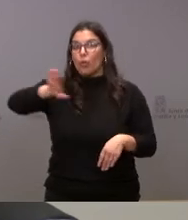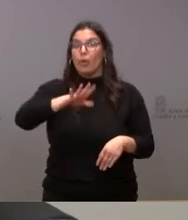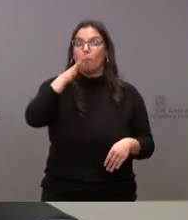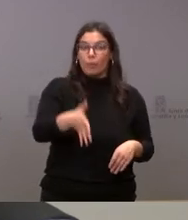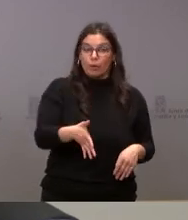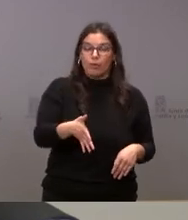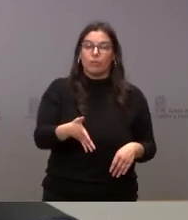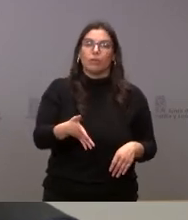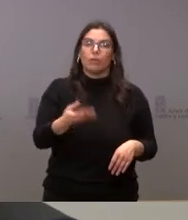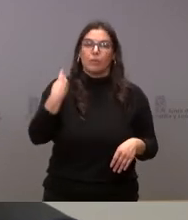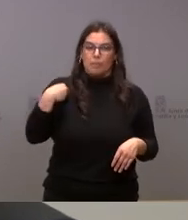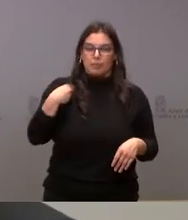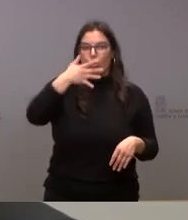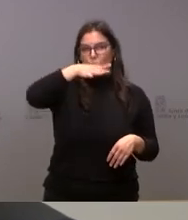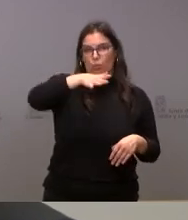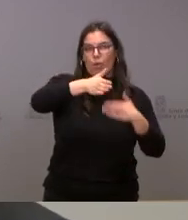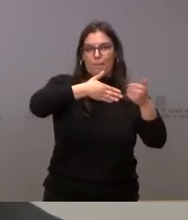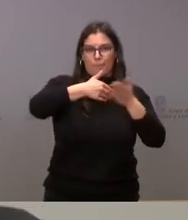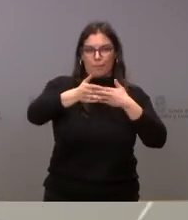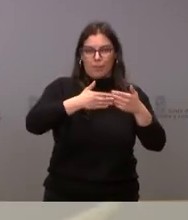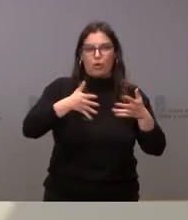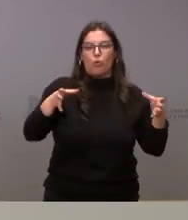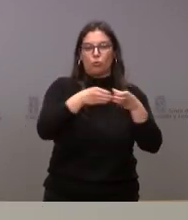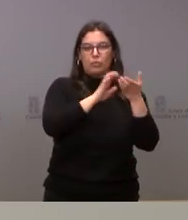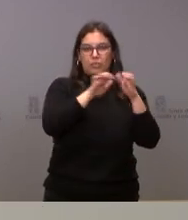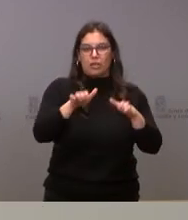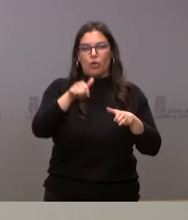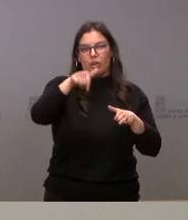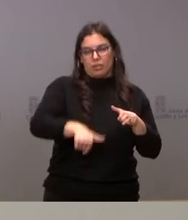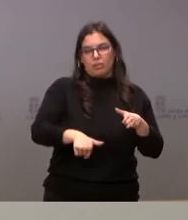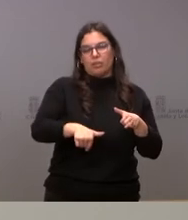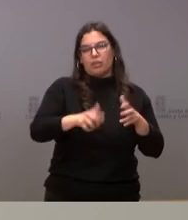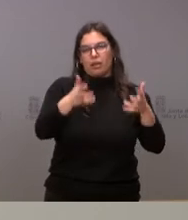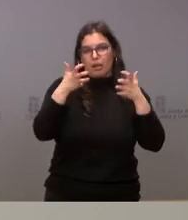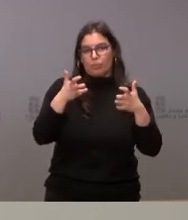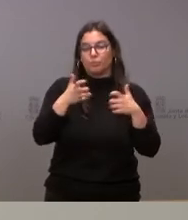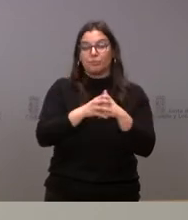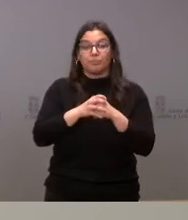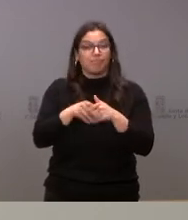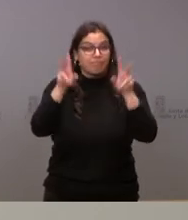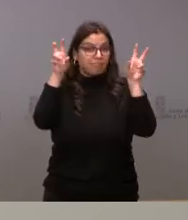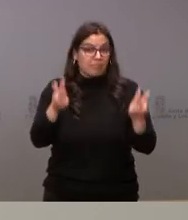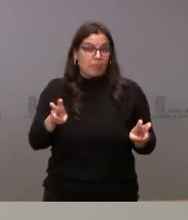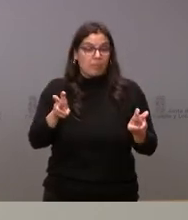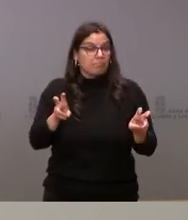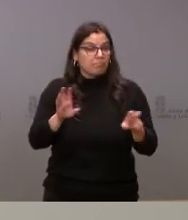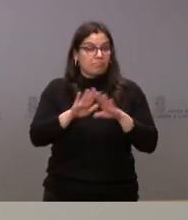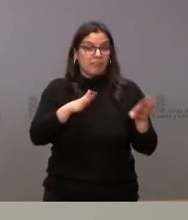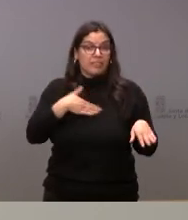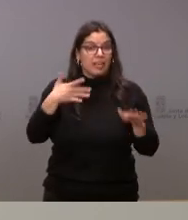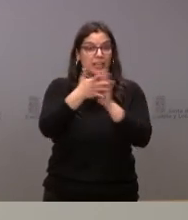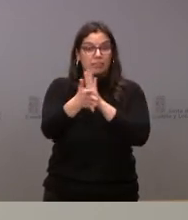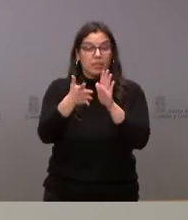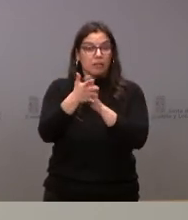recurso que en su momento planteó y ganó la comunidad de Castilla y León. Y son los asuntos que quería inicialmente relatarles